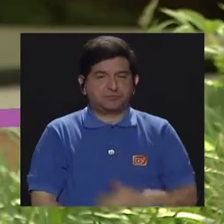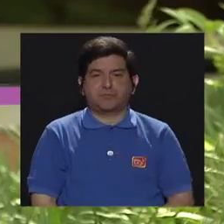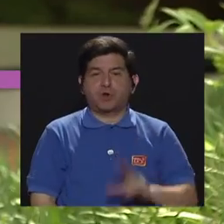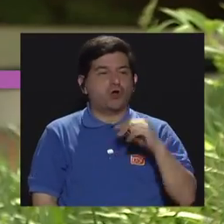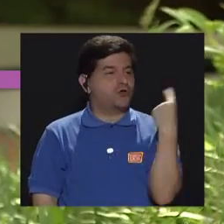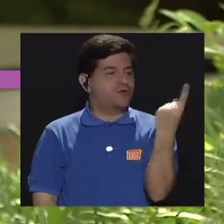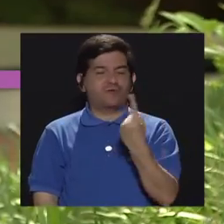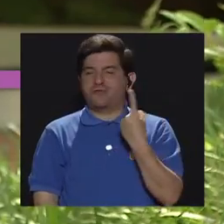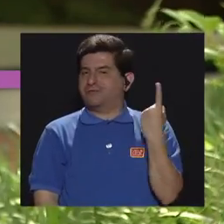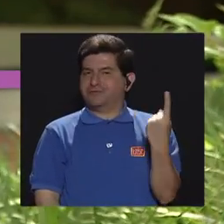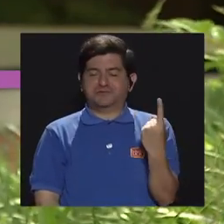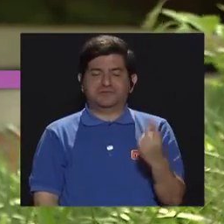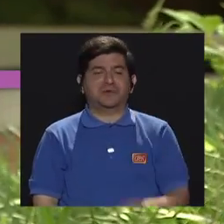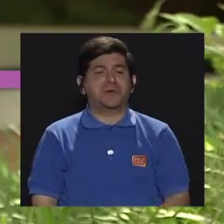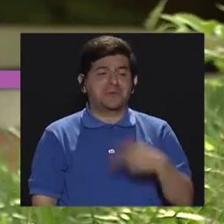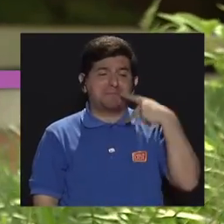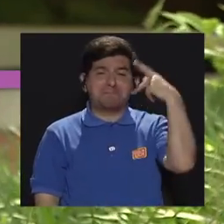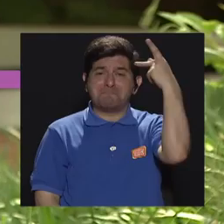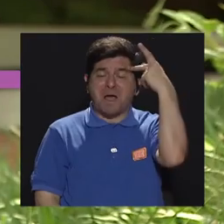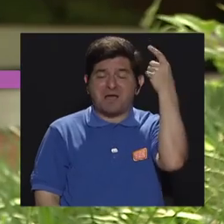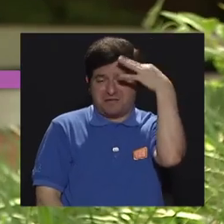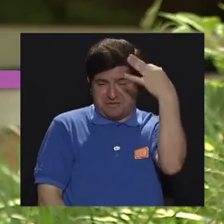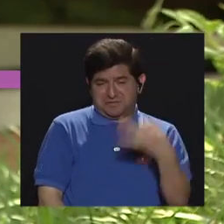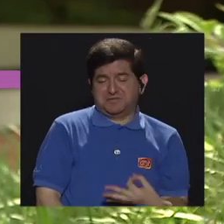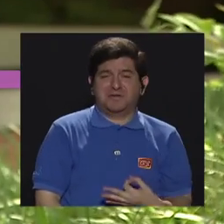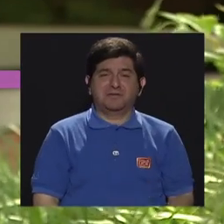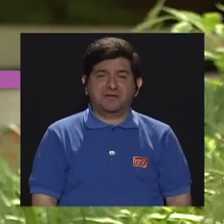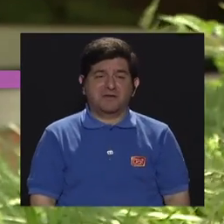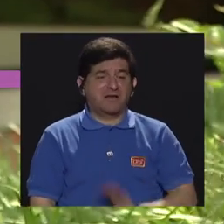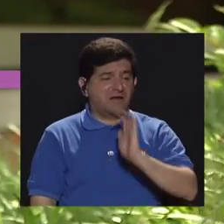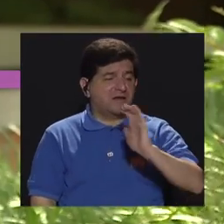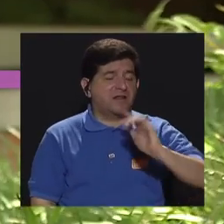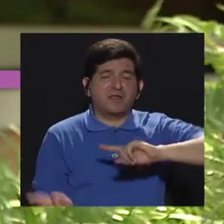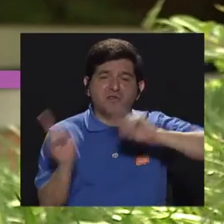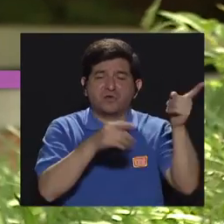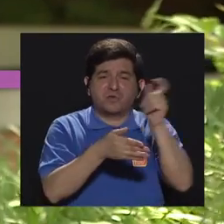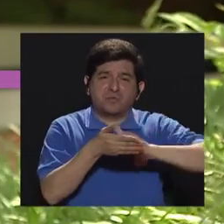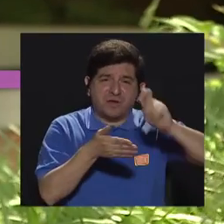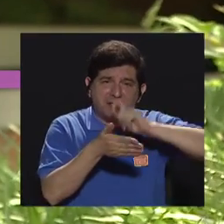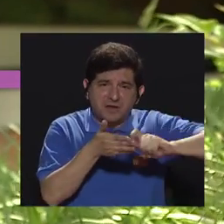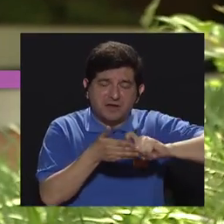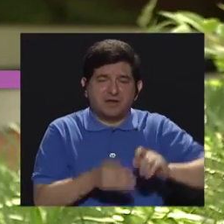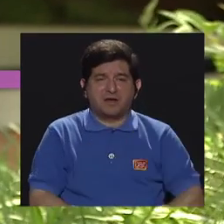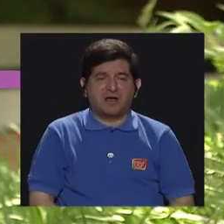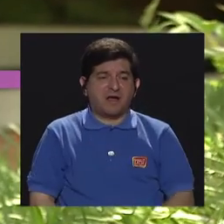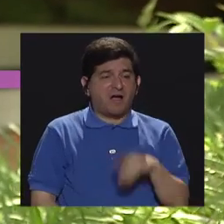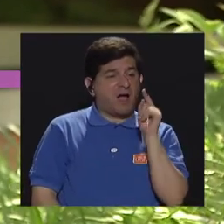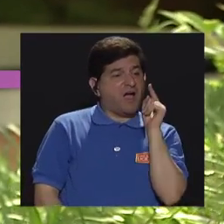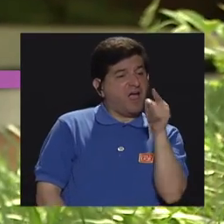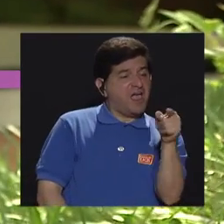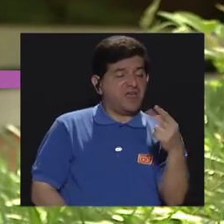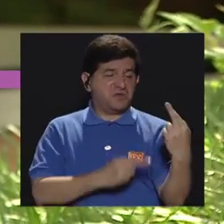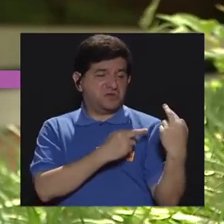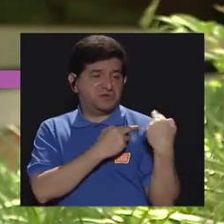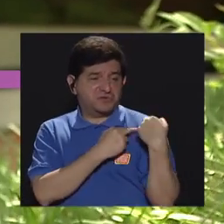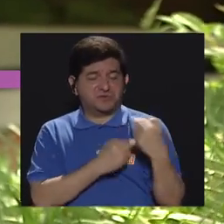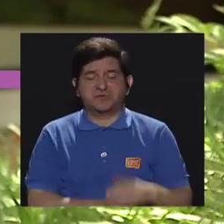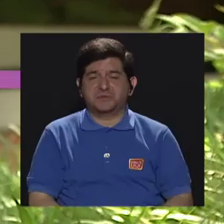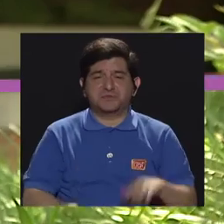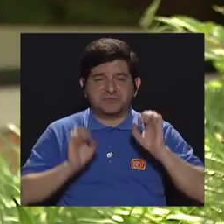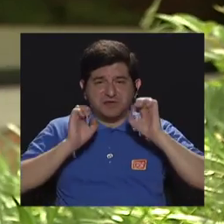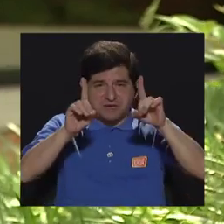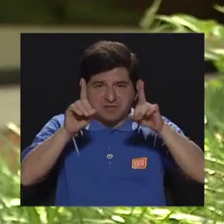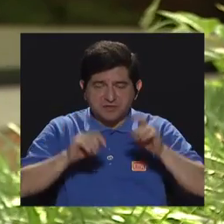Entonces, no es solamente porque muchos padres de familia consideran que llevan a los niños a la escuela y consideran que ellos son los que reciben la